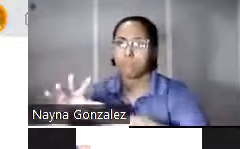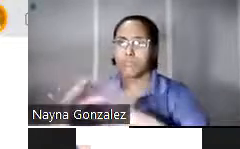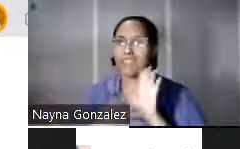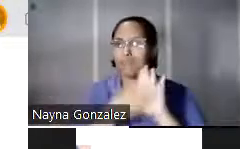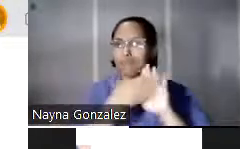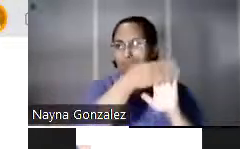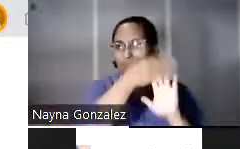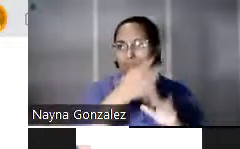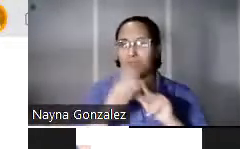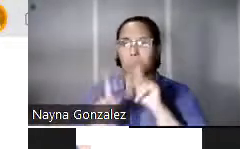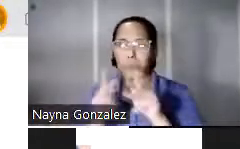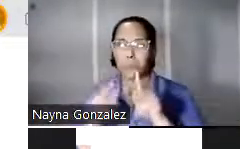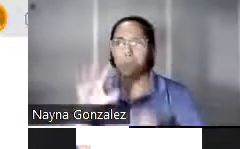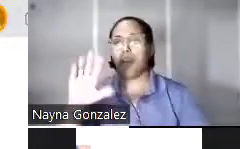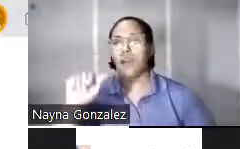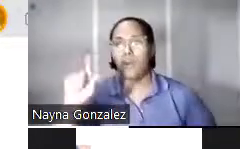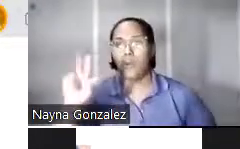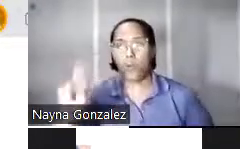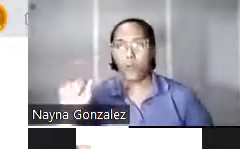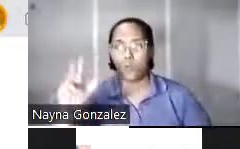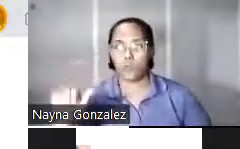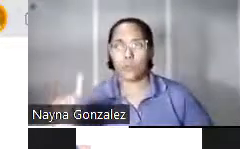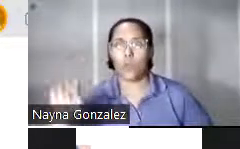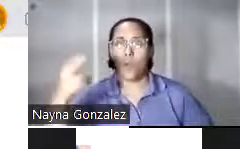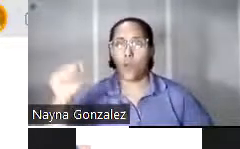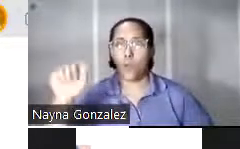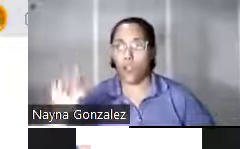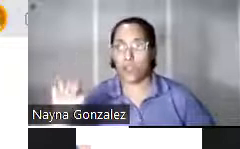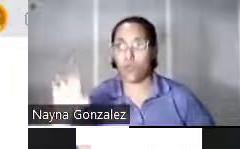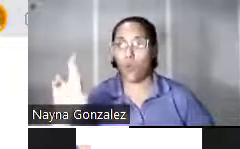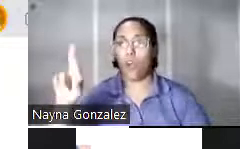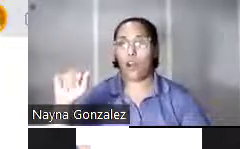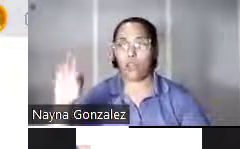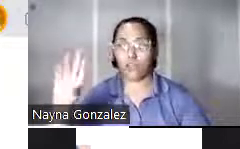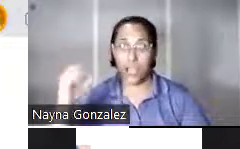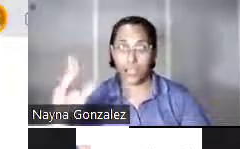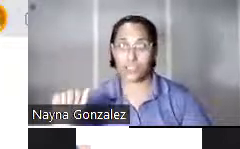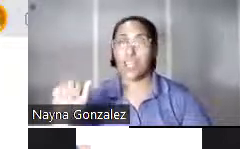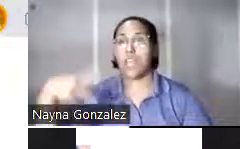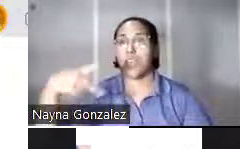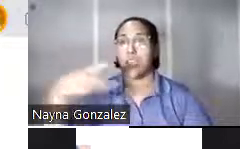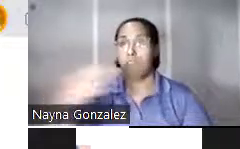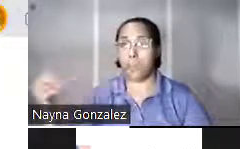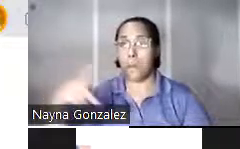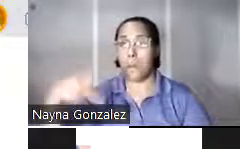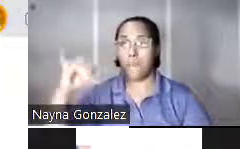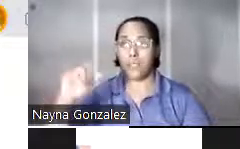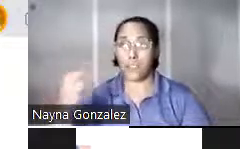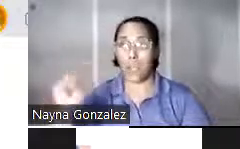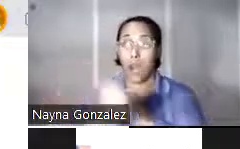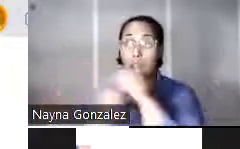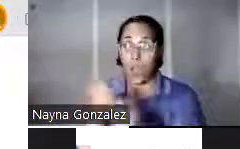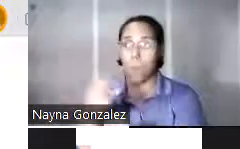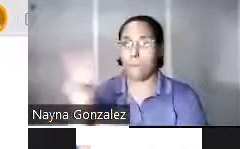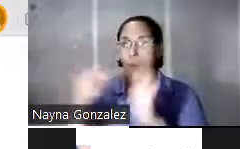Augusti, Bueso, Camuñas, Rezach y Piñero. En el año 1921,